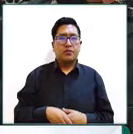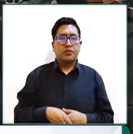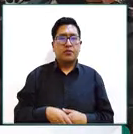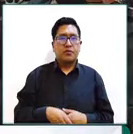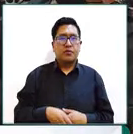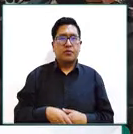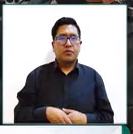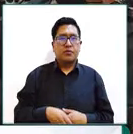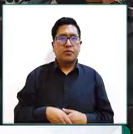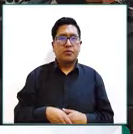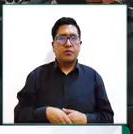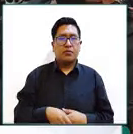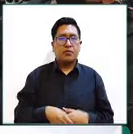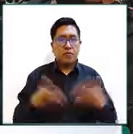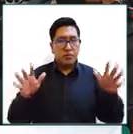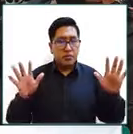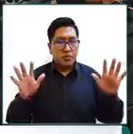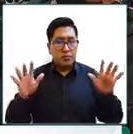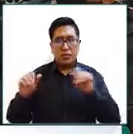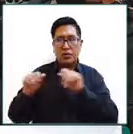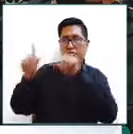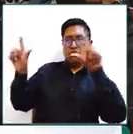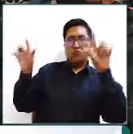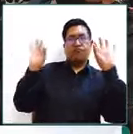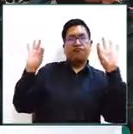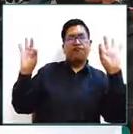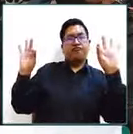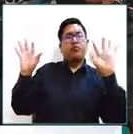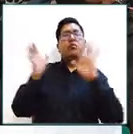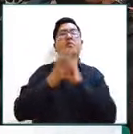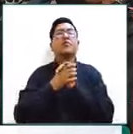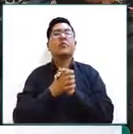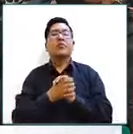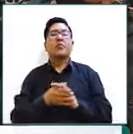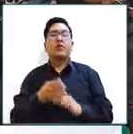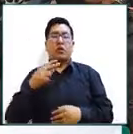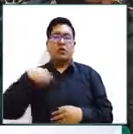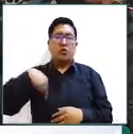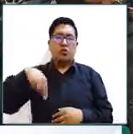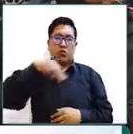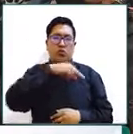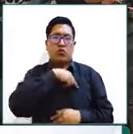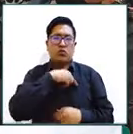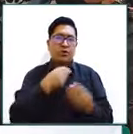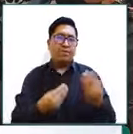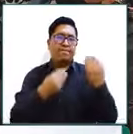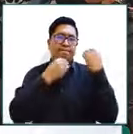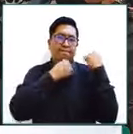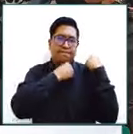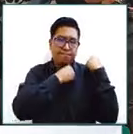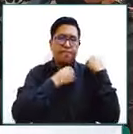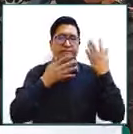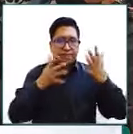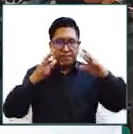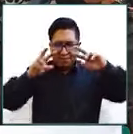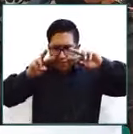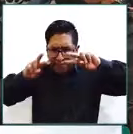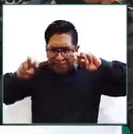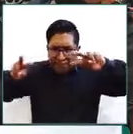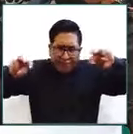ahora sí por eso es que nosotros desarrollamos esta investigación